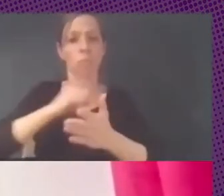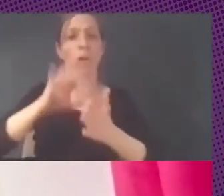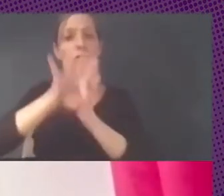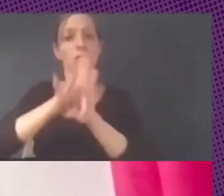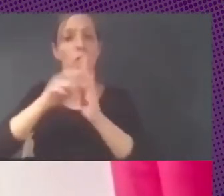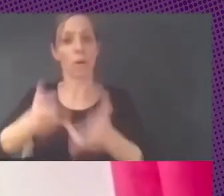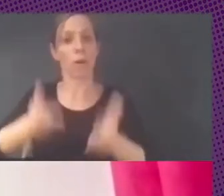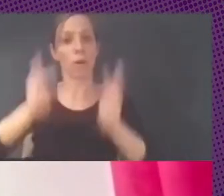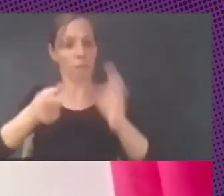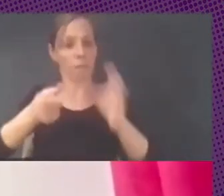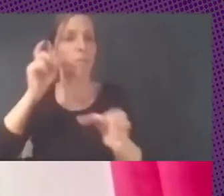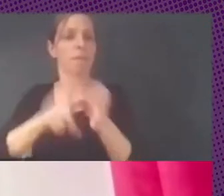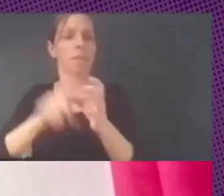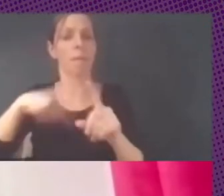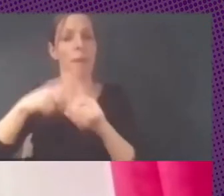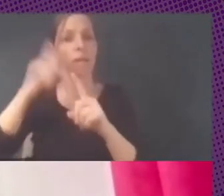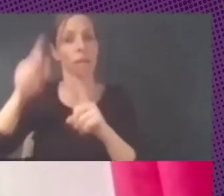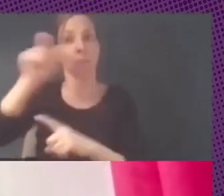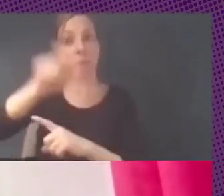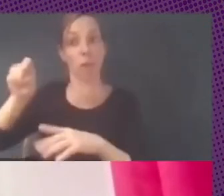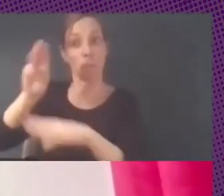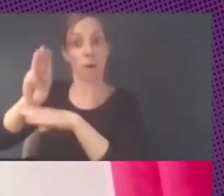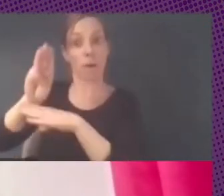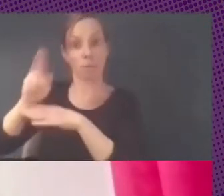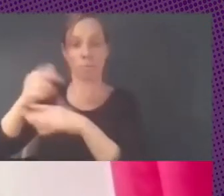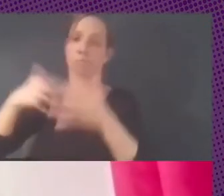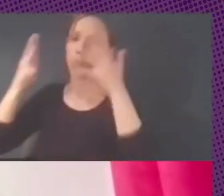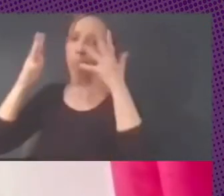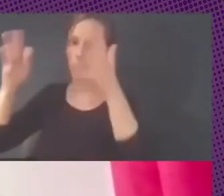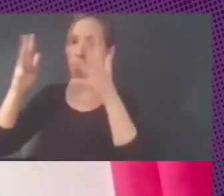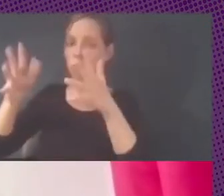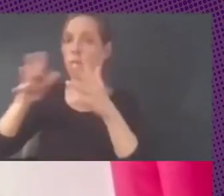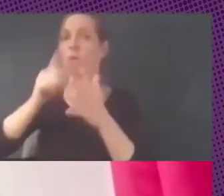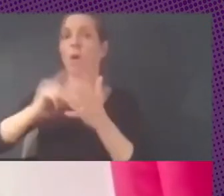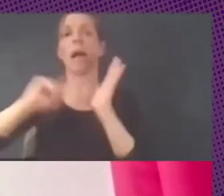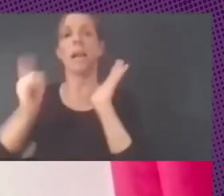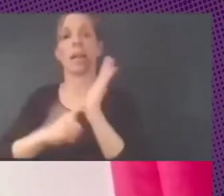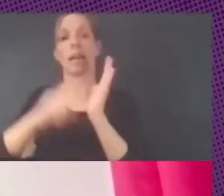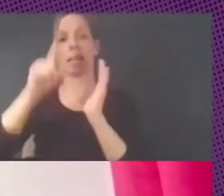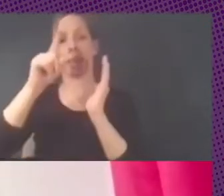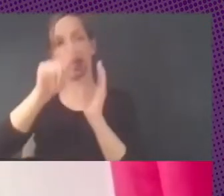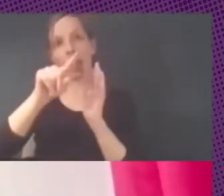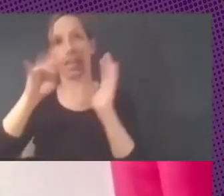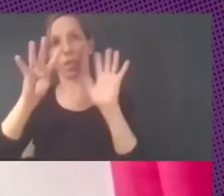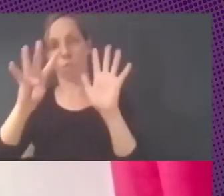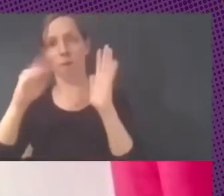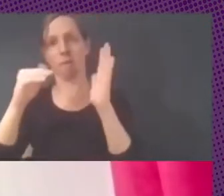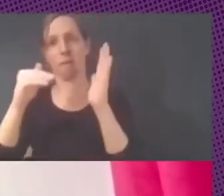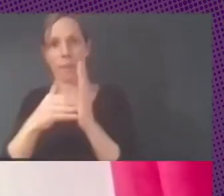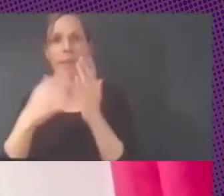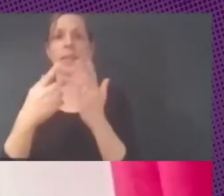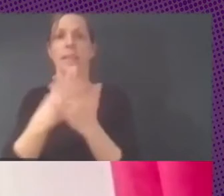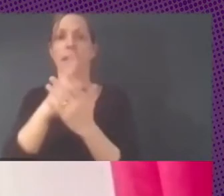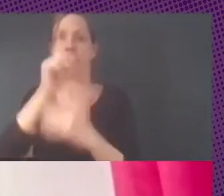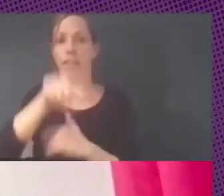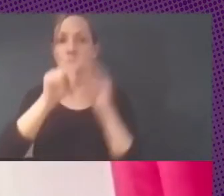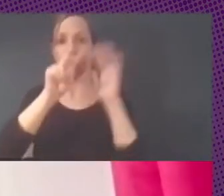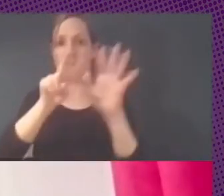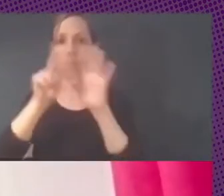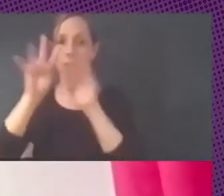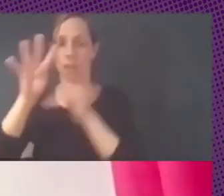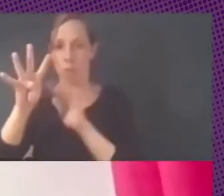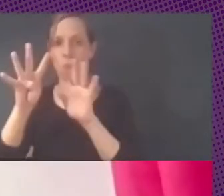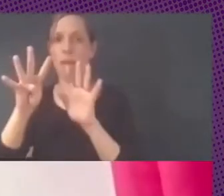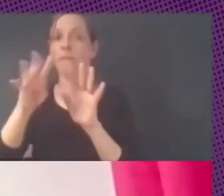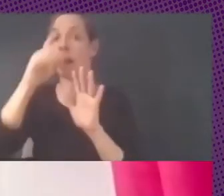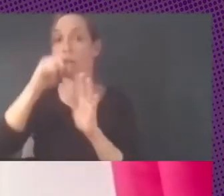asesoró a parlamentarios durante la tramitación de la Ley 19.179 de formatos abiertos y software libre en el Estado, desde